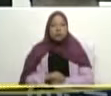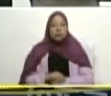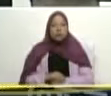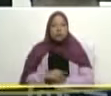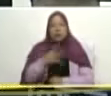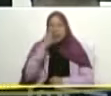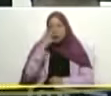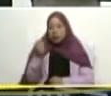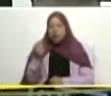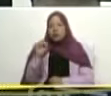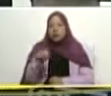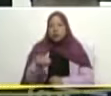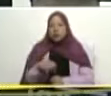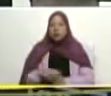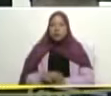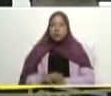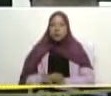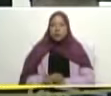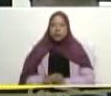¿entendido?